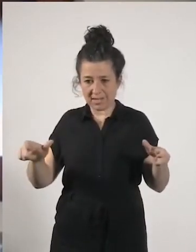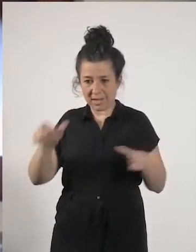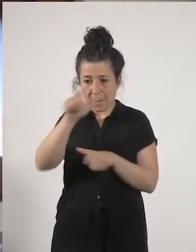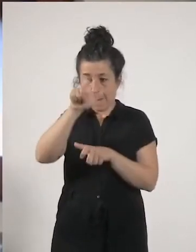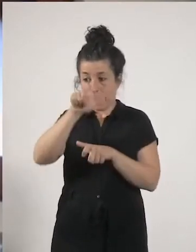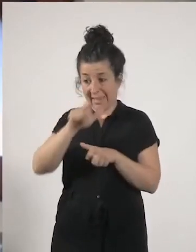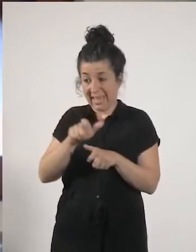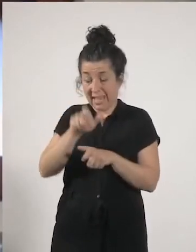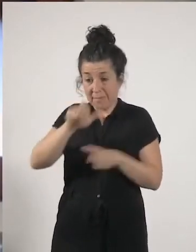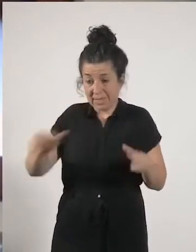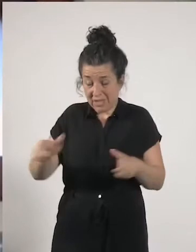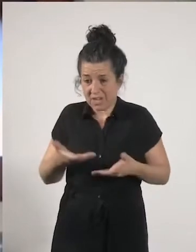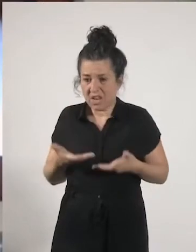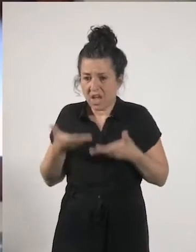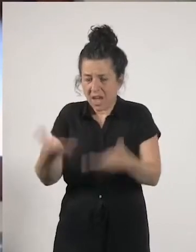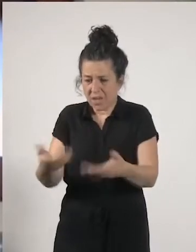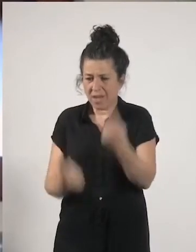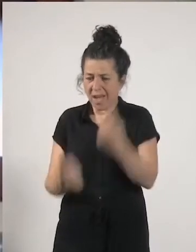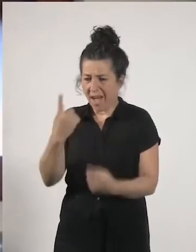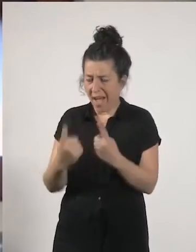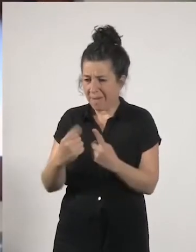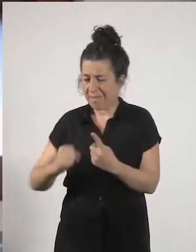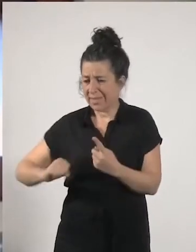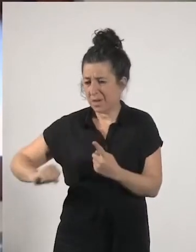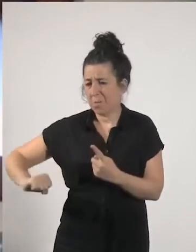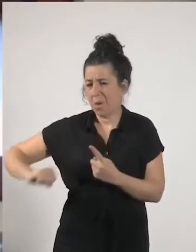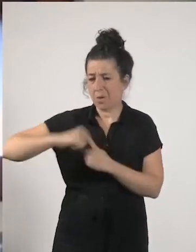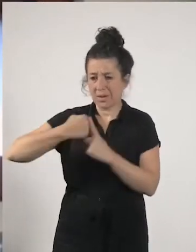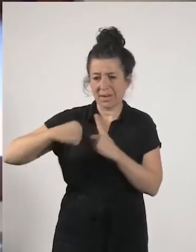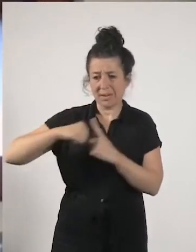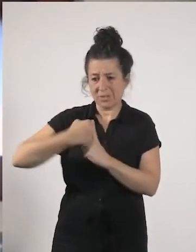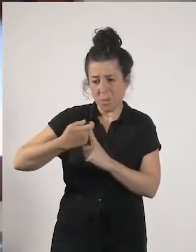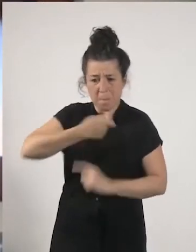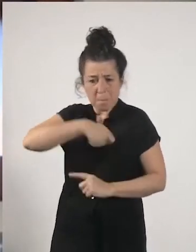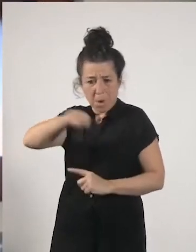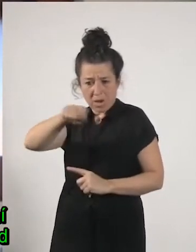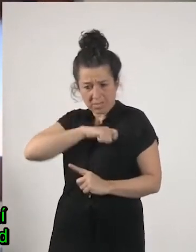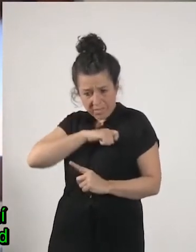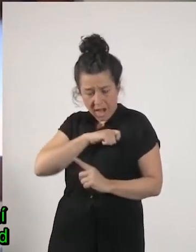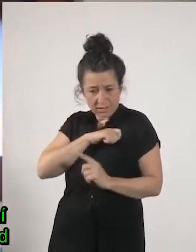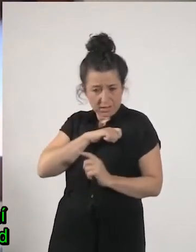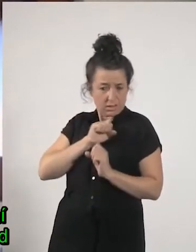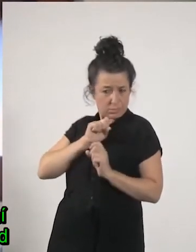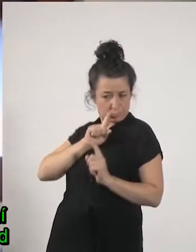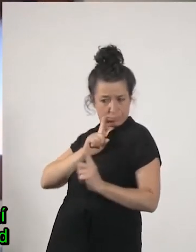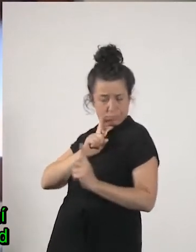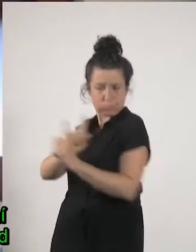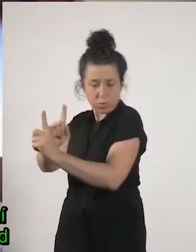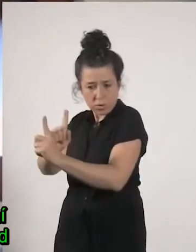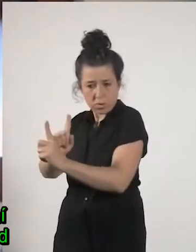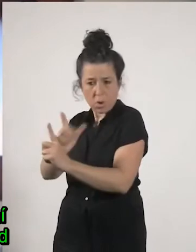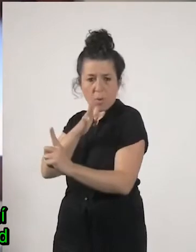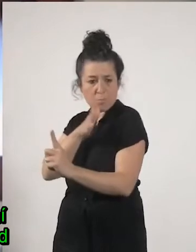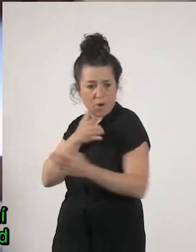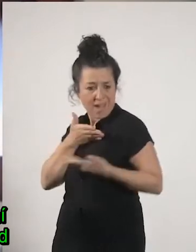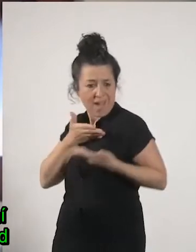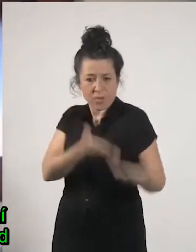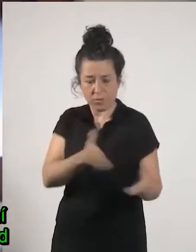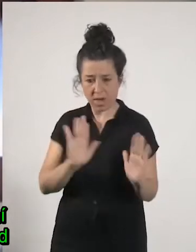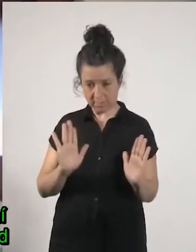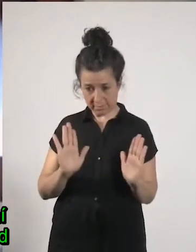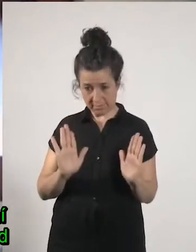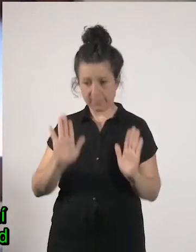enfrentándose a represión policial por ir a socorrer a la gente pero bueno esto